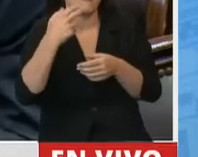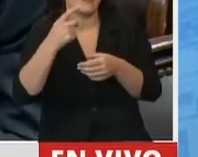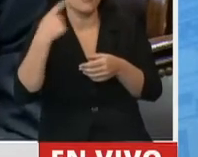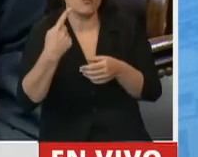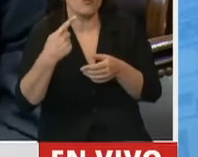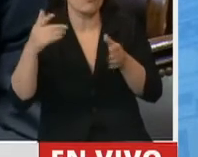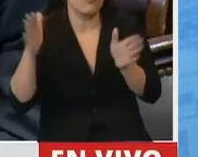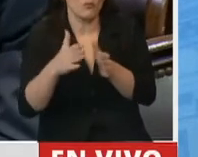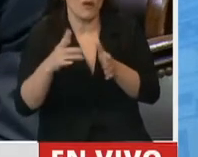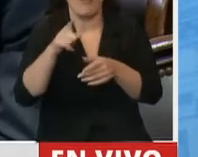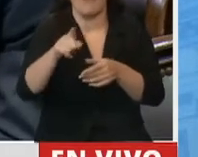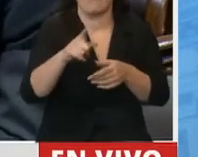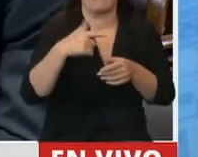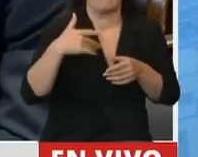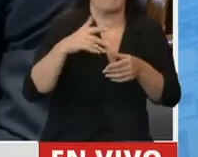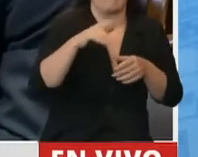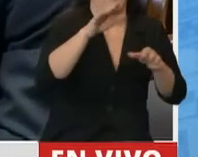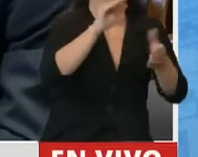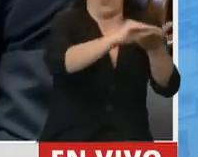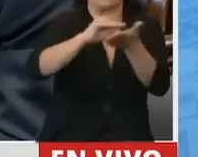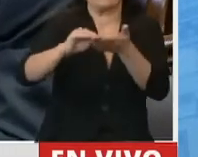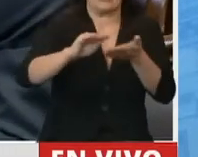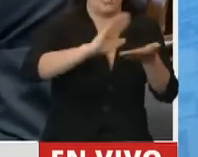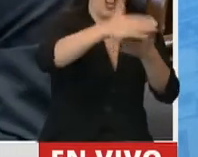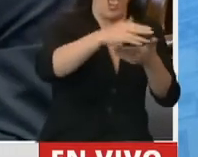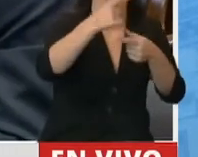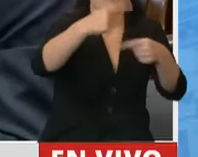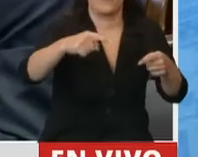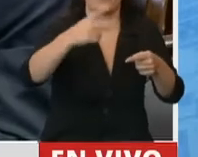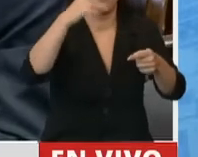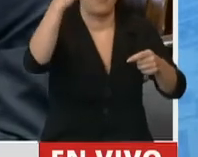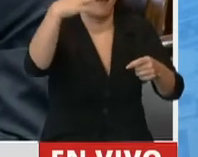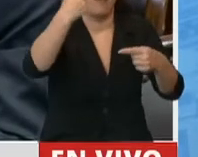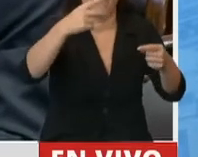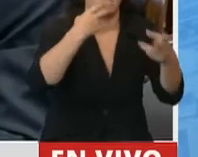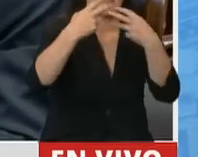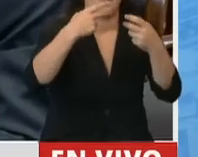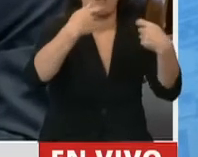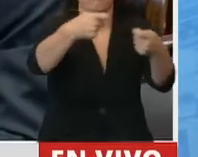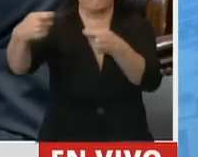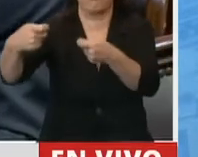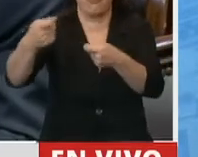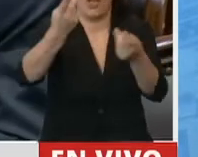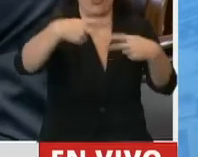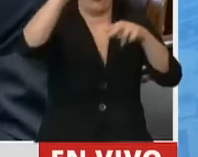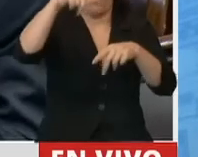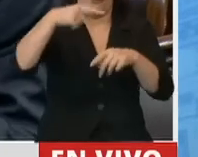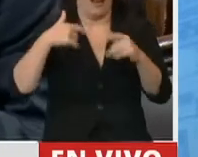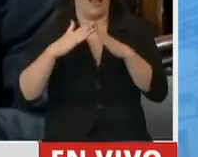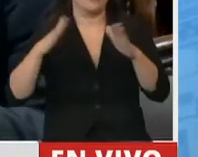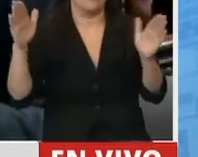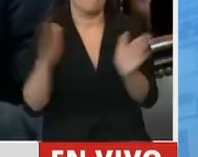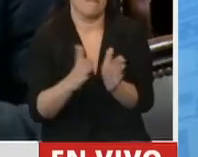de equipos de oficina es el doble al que podemos utilizar en otros espacios bajo esta